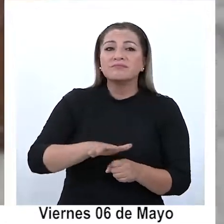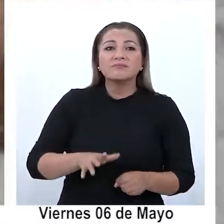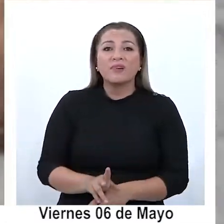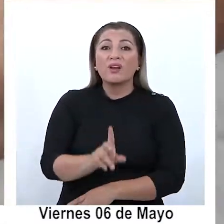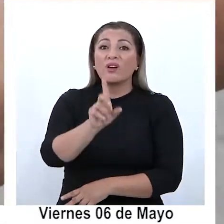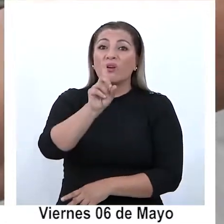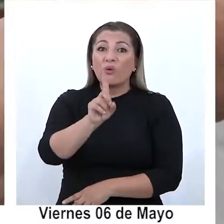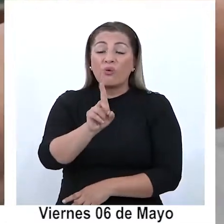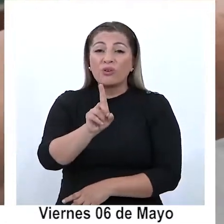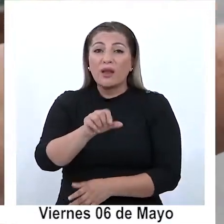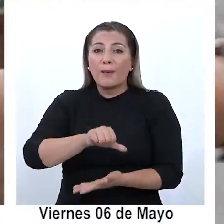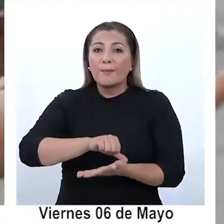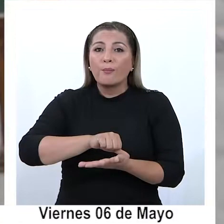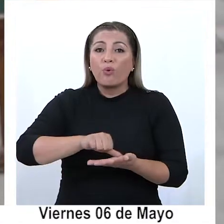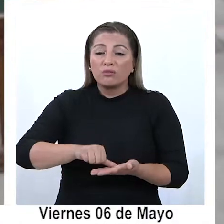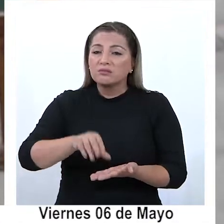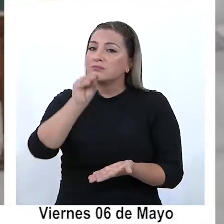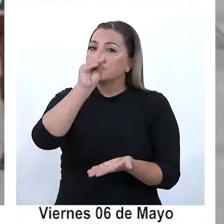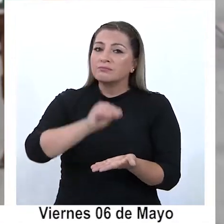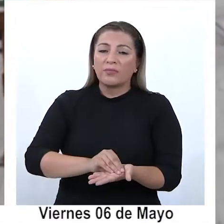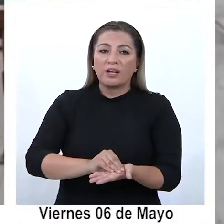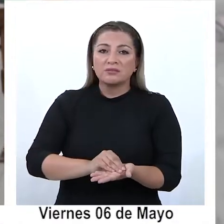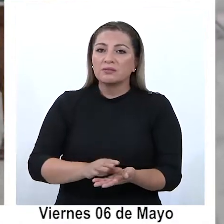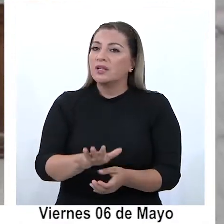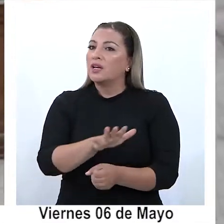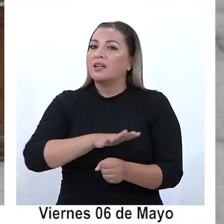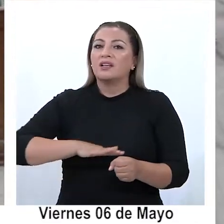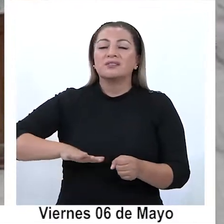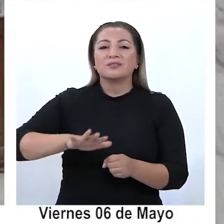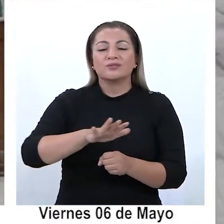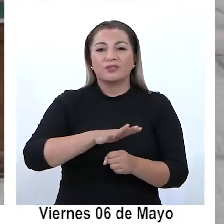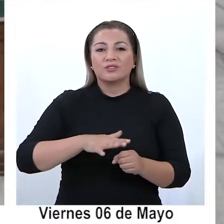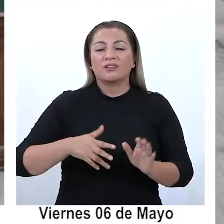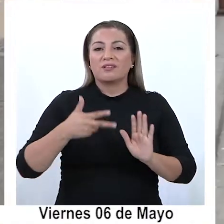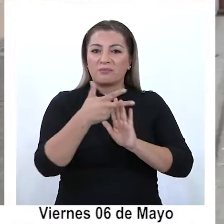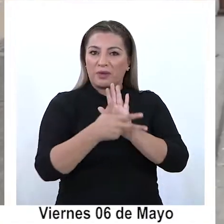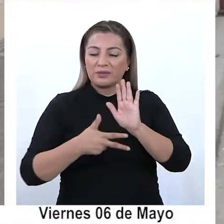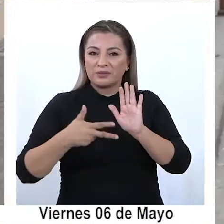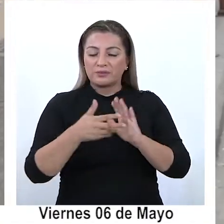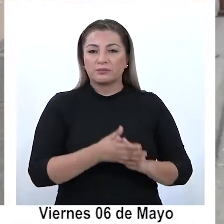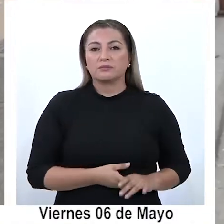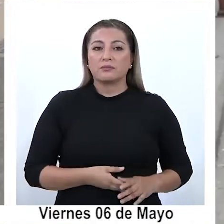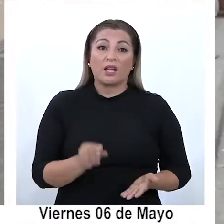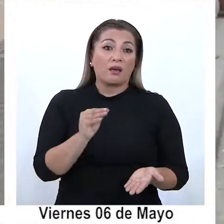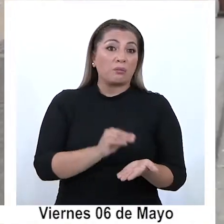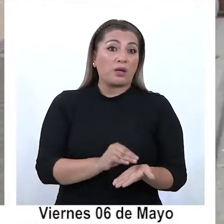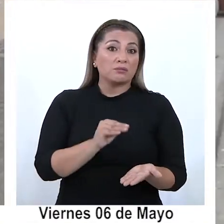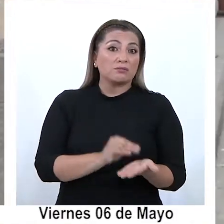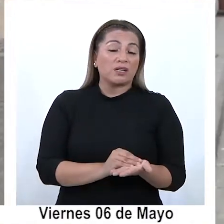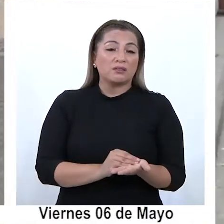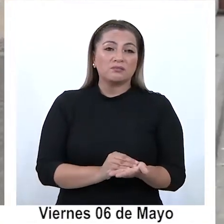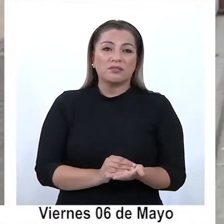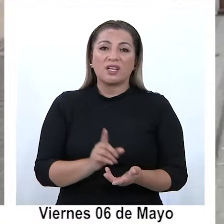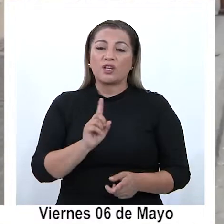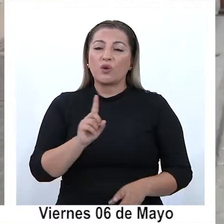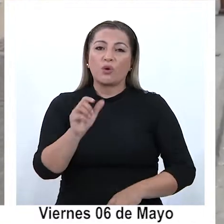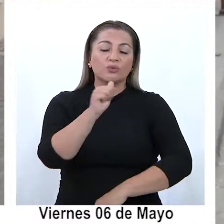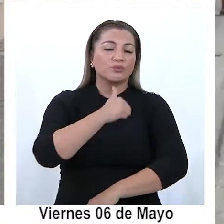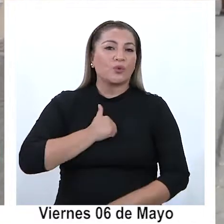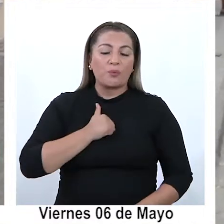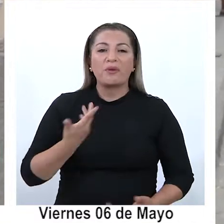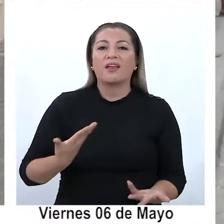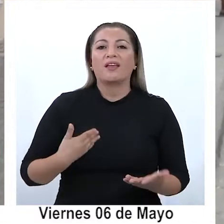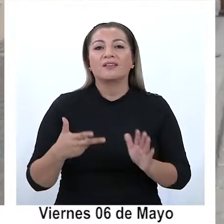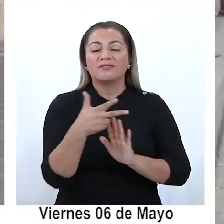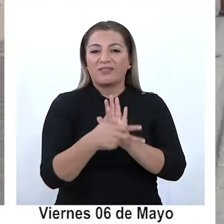una infracción más a lo que pasa en Paseo Baquedano. Una más de las transgresiones que aquí pasan en la